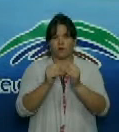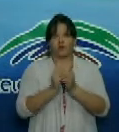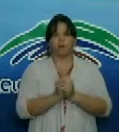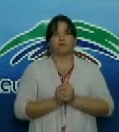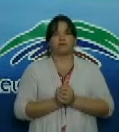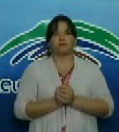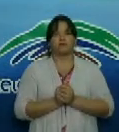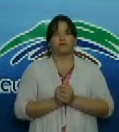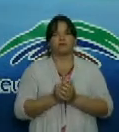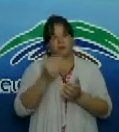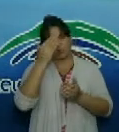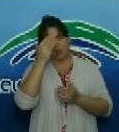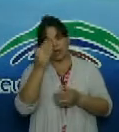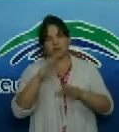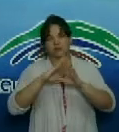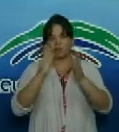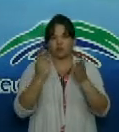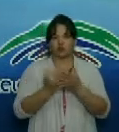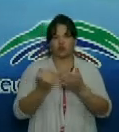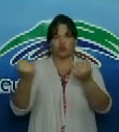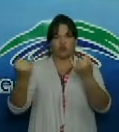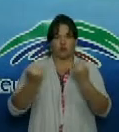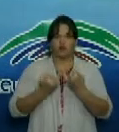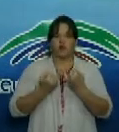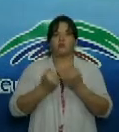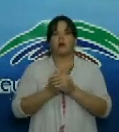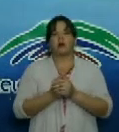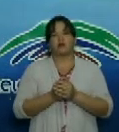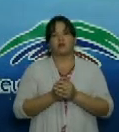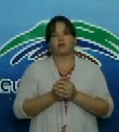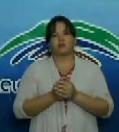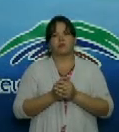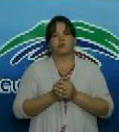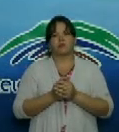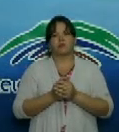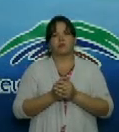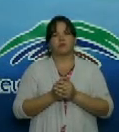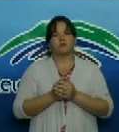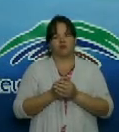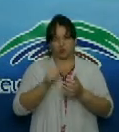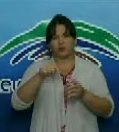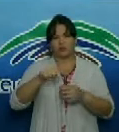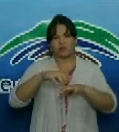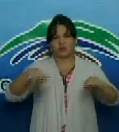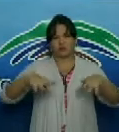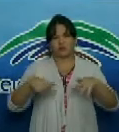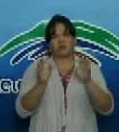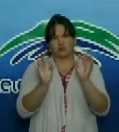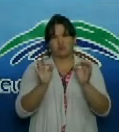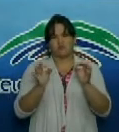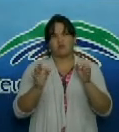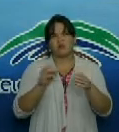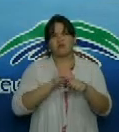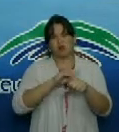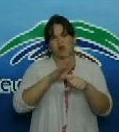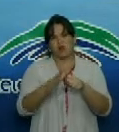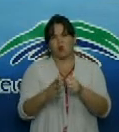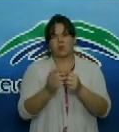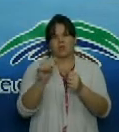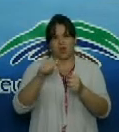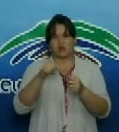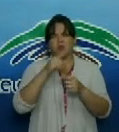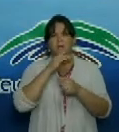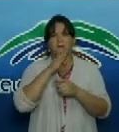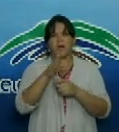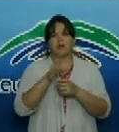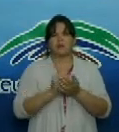gracias a ti la periodista Lilian Feria con esta actualidad sobre la situación con la COVID-19 en el municipio de